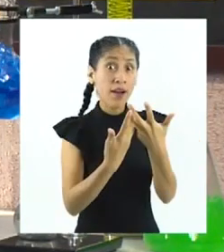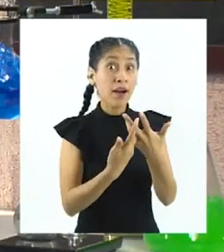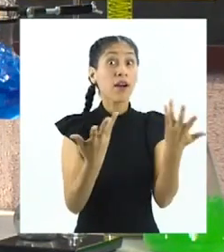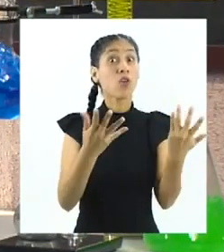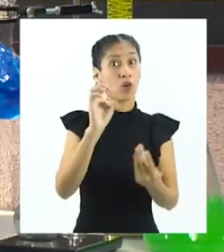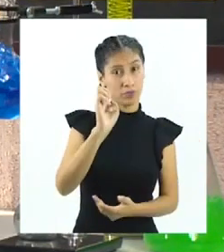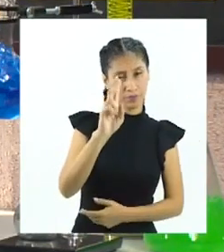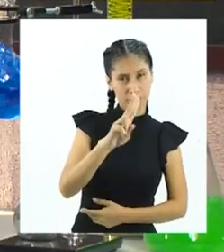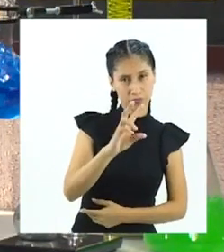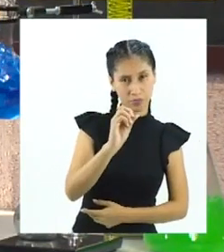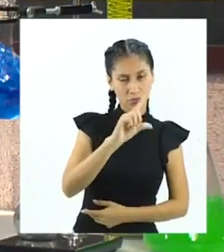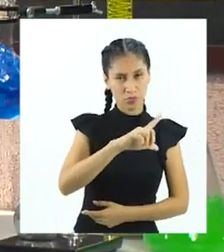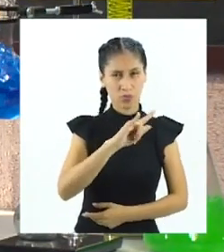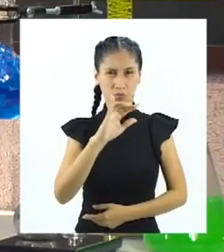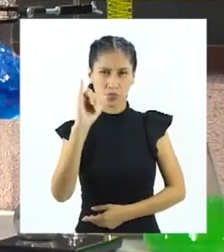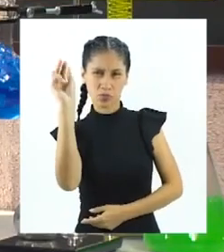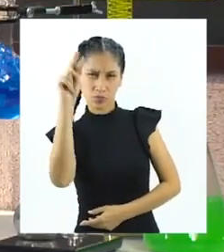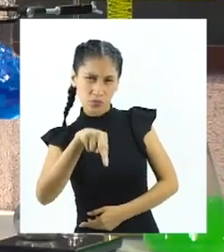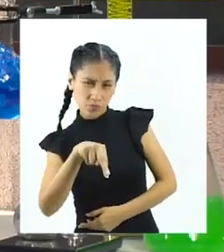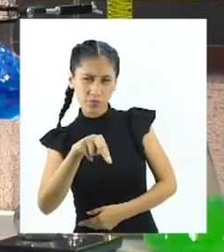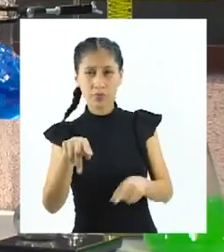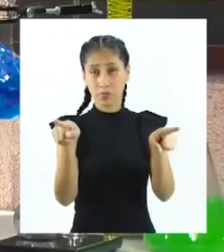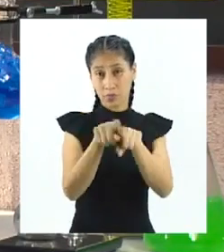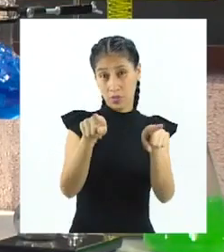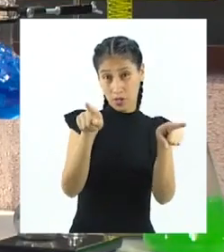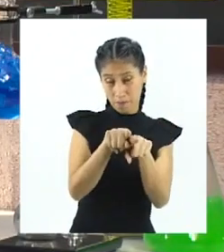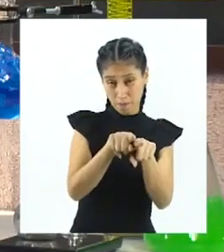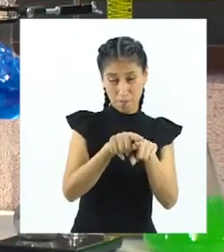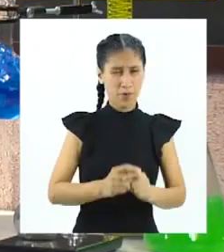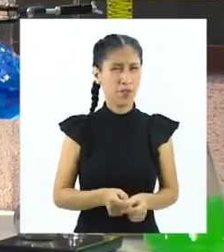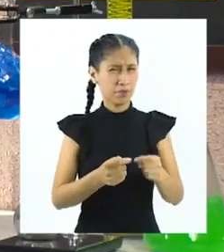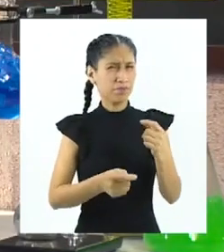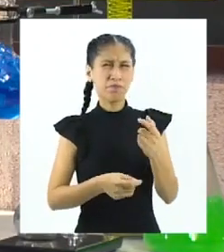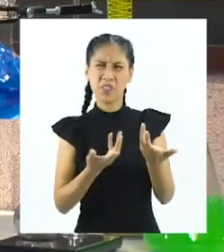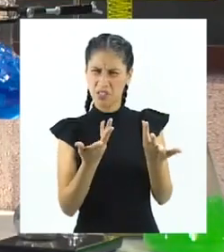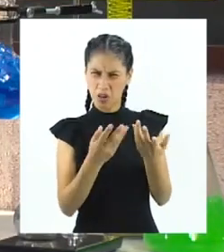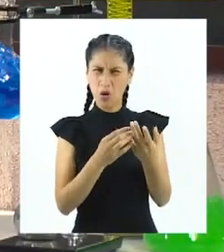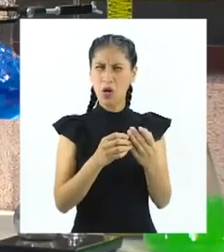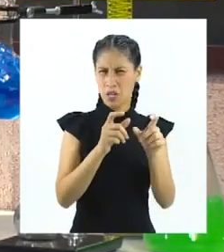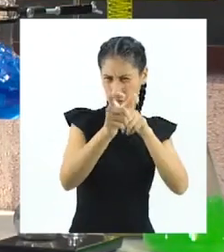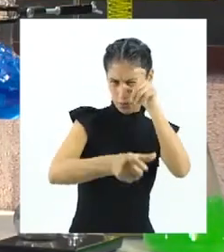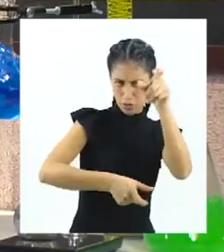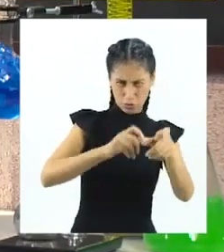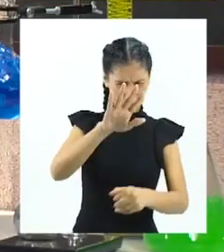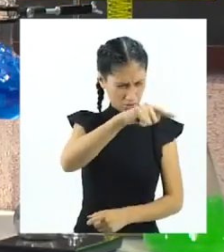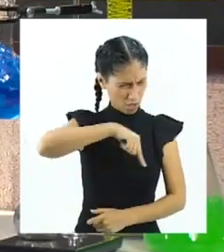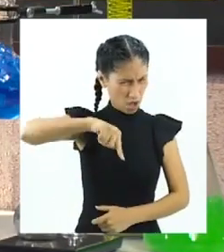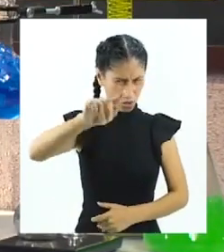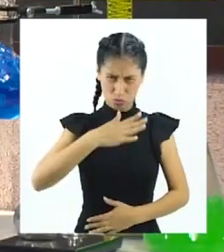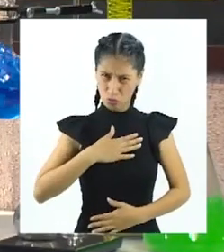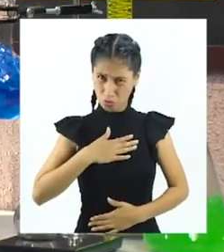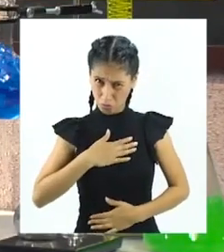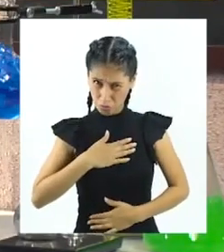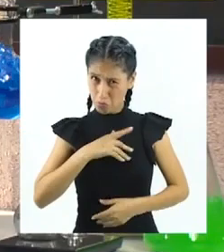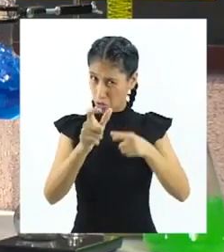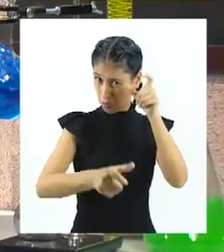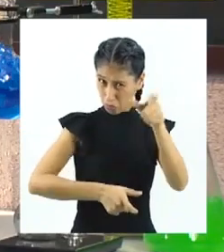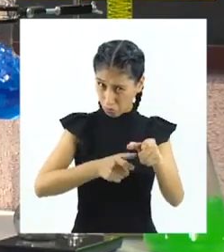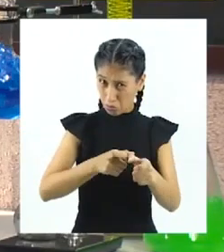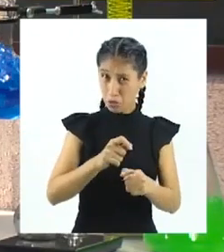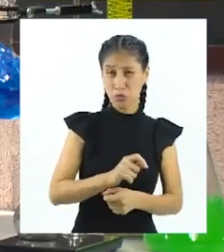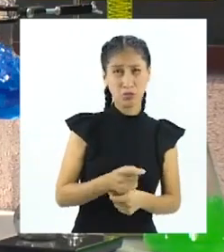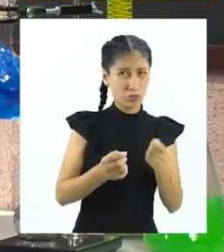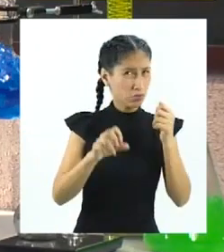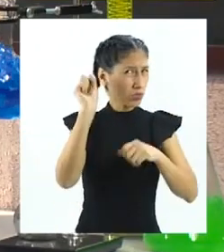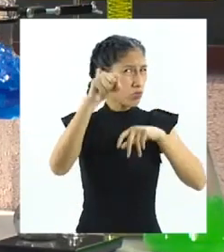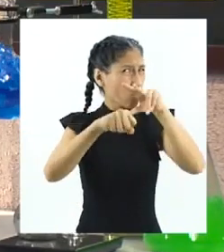el siguiente reto será investigar si los virus son propiamente seres vivos o no. ¿Por qué? Ah,